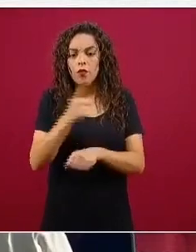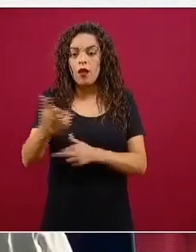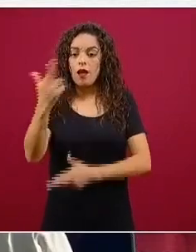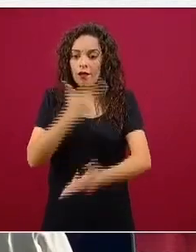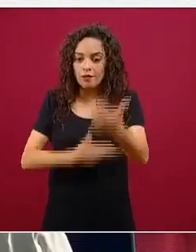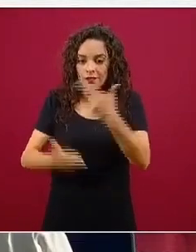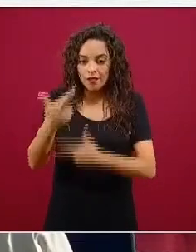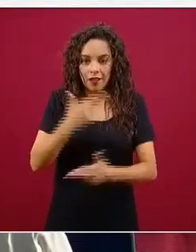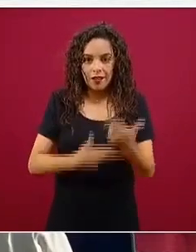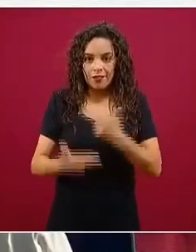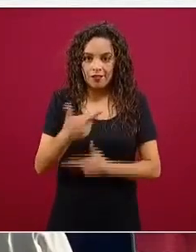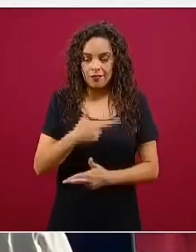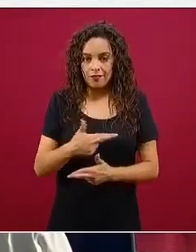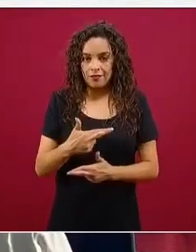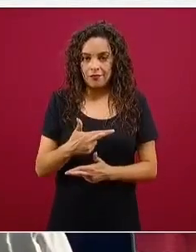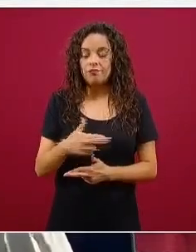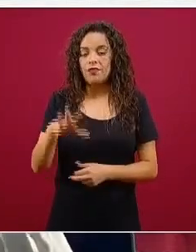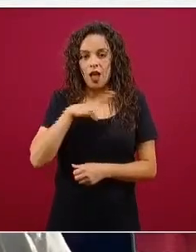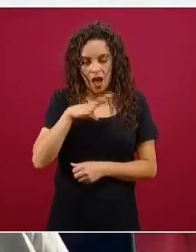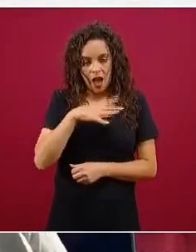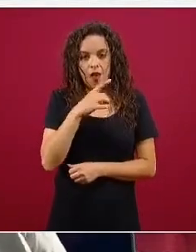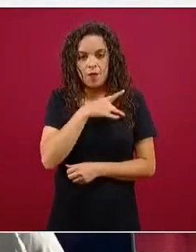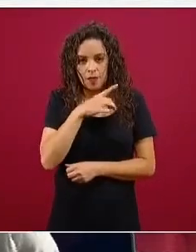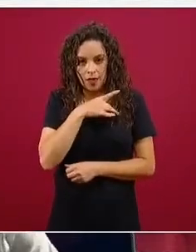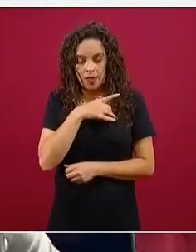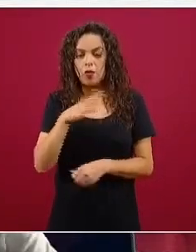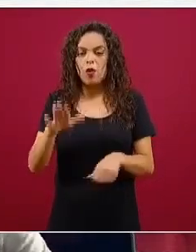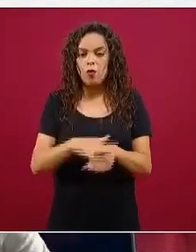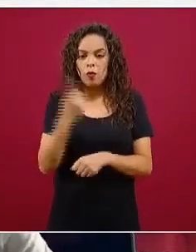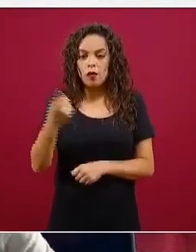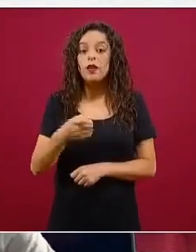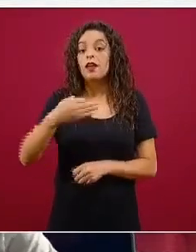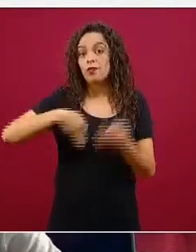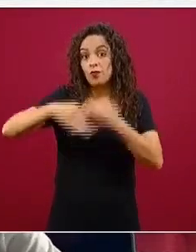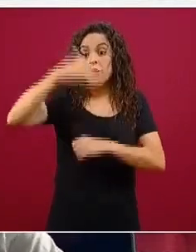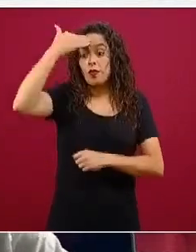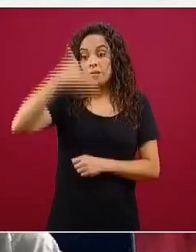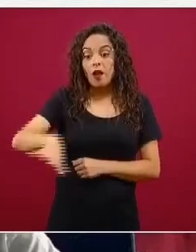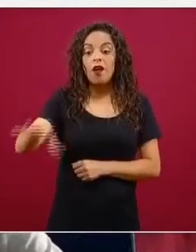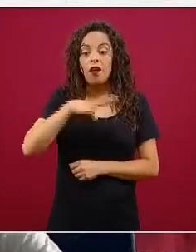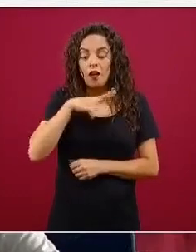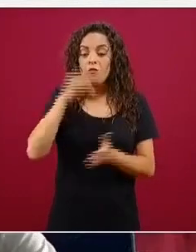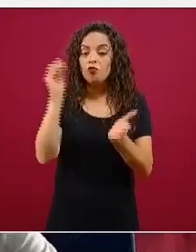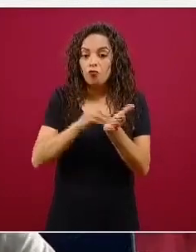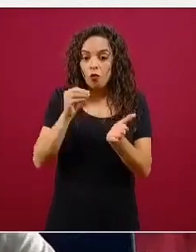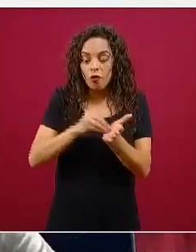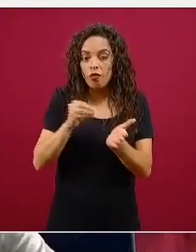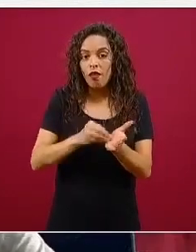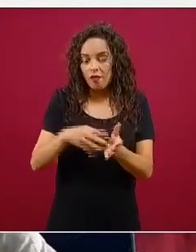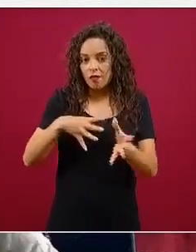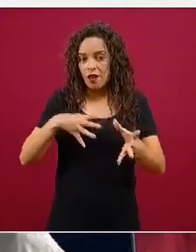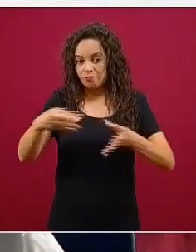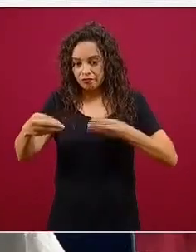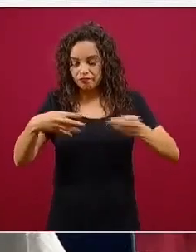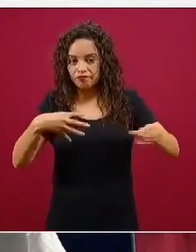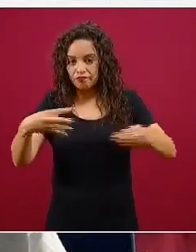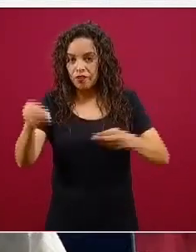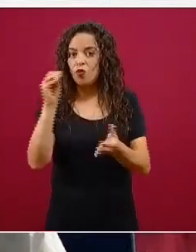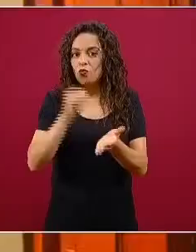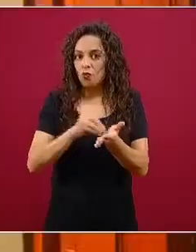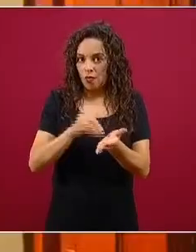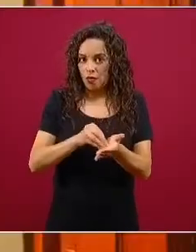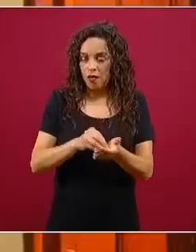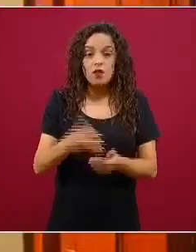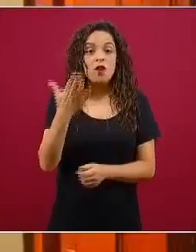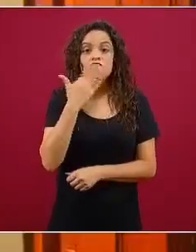saber que todavía hay una enfermedad, que todavía hay una transmisión y que no existe ahorita, digamos, ni